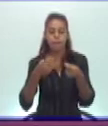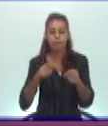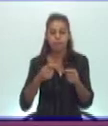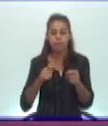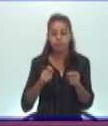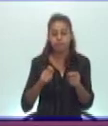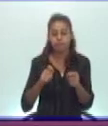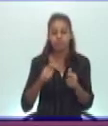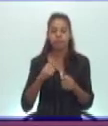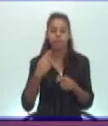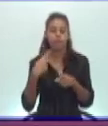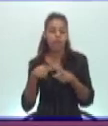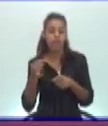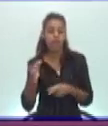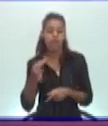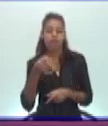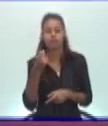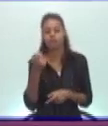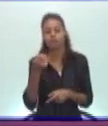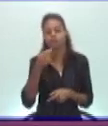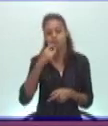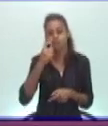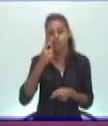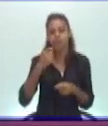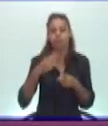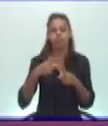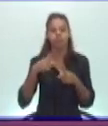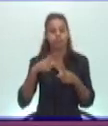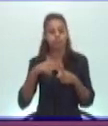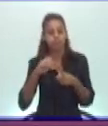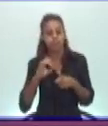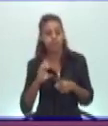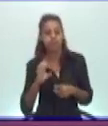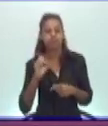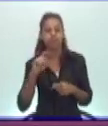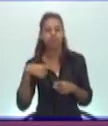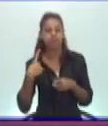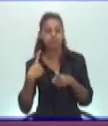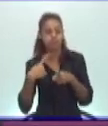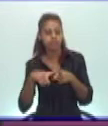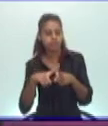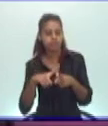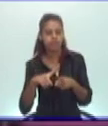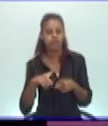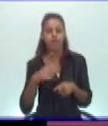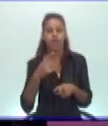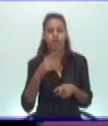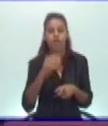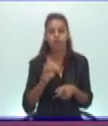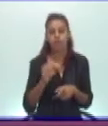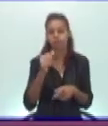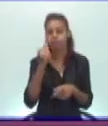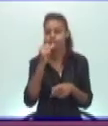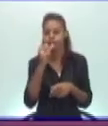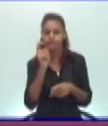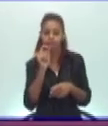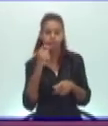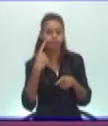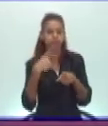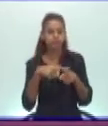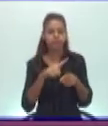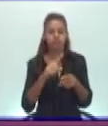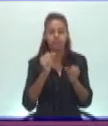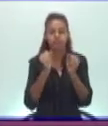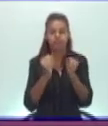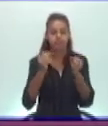está el café, está el té, está el mate y está en la cola. Su lugar de acción es aquí, en las